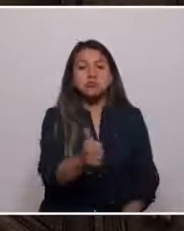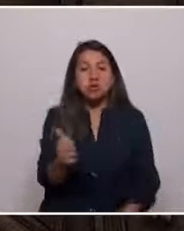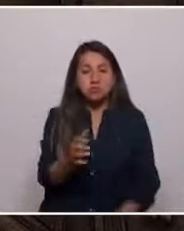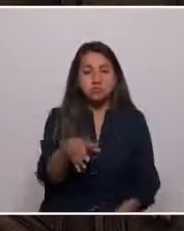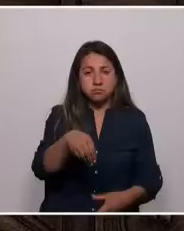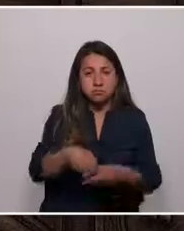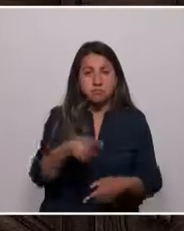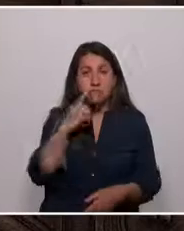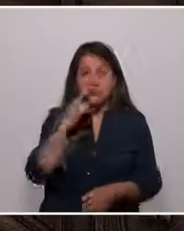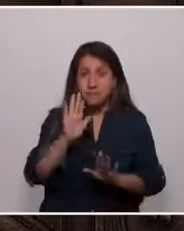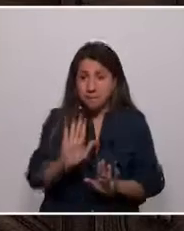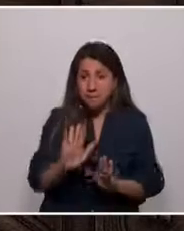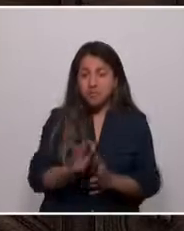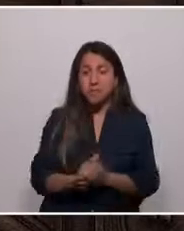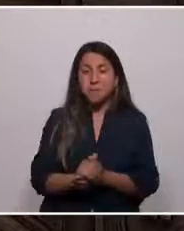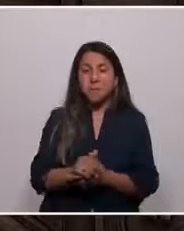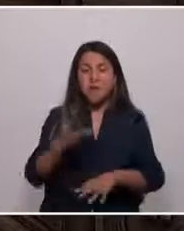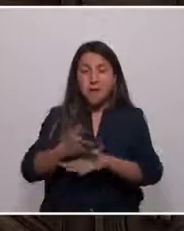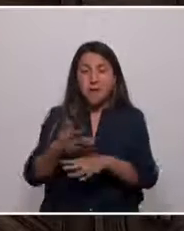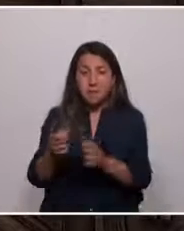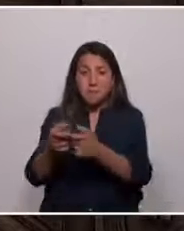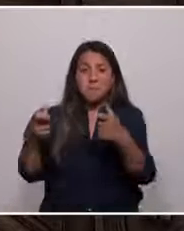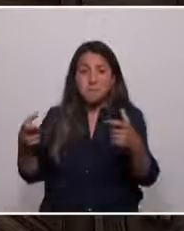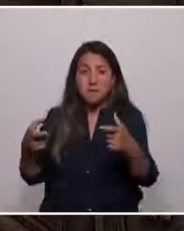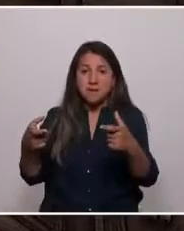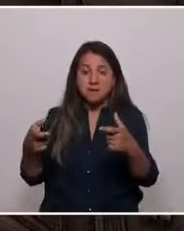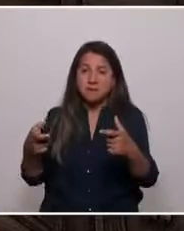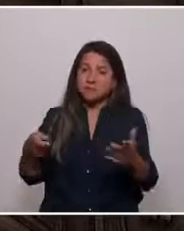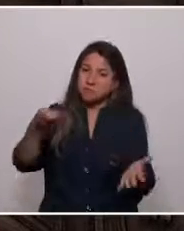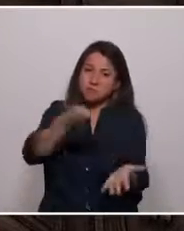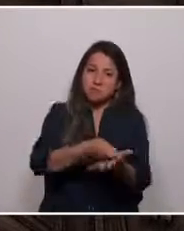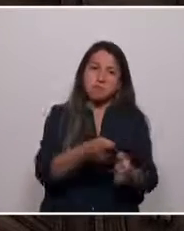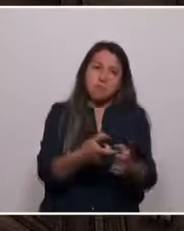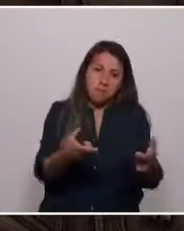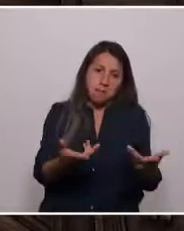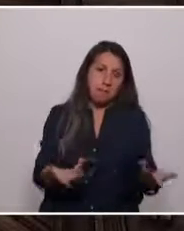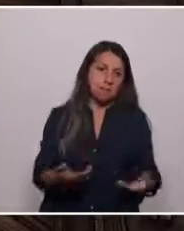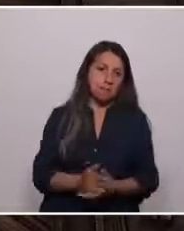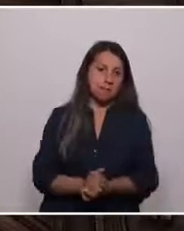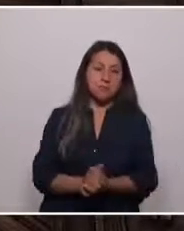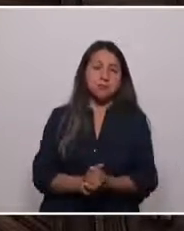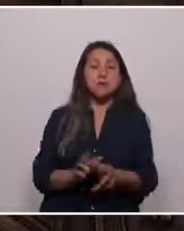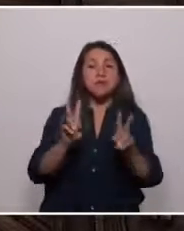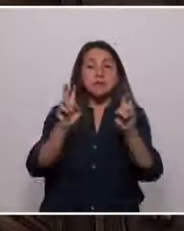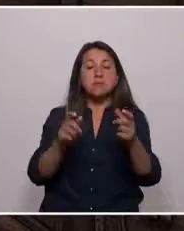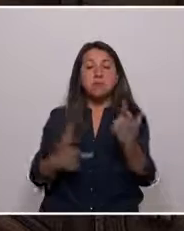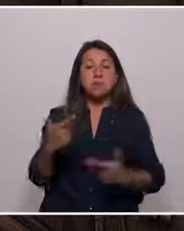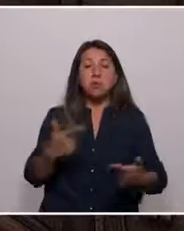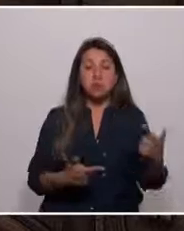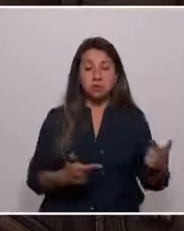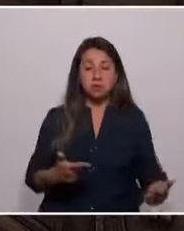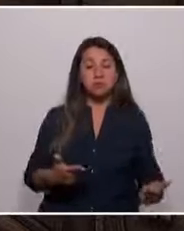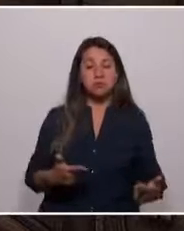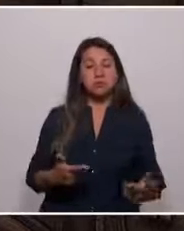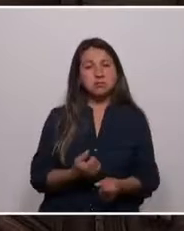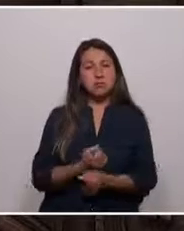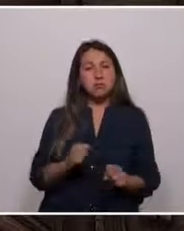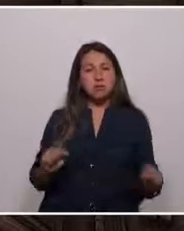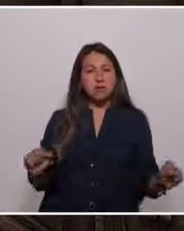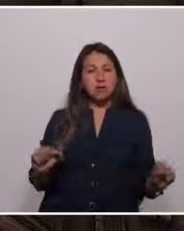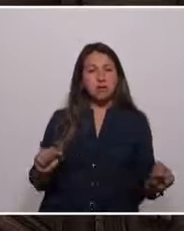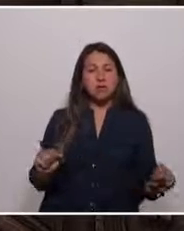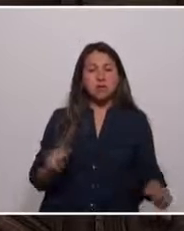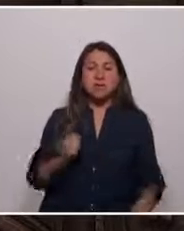términos políticos no podemos cometer la